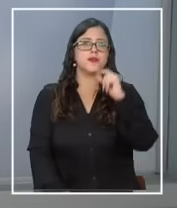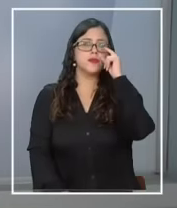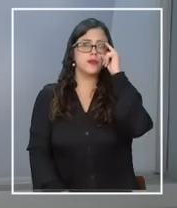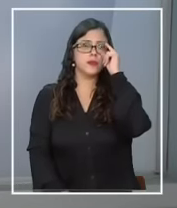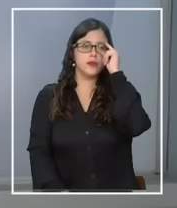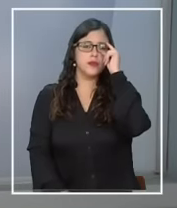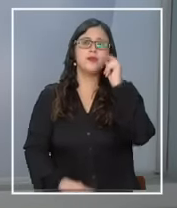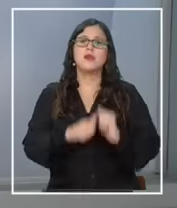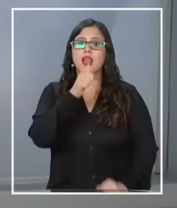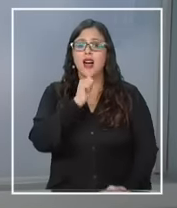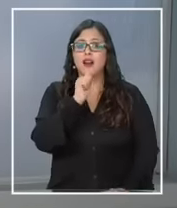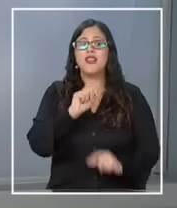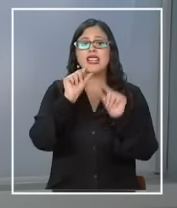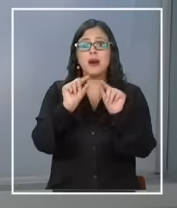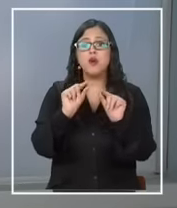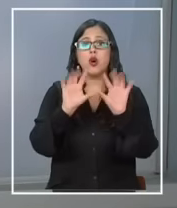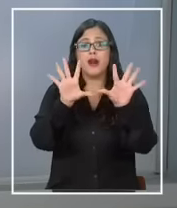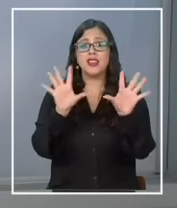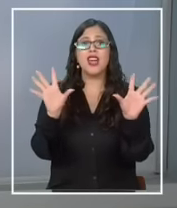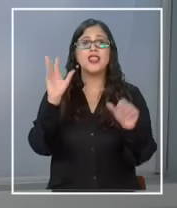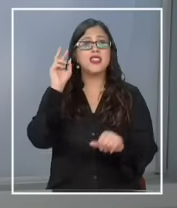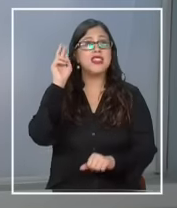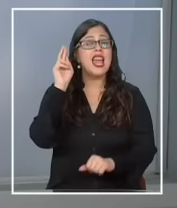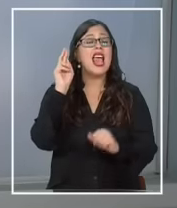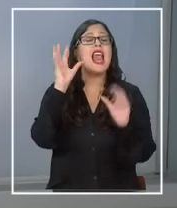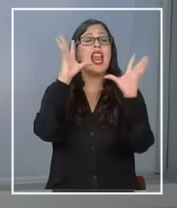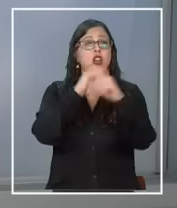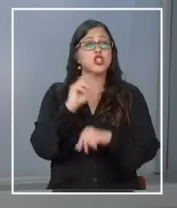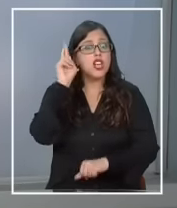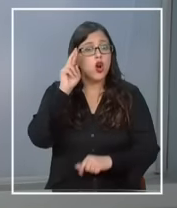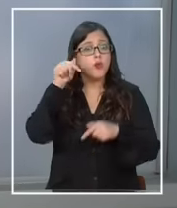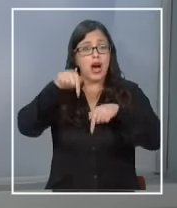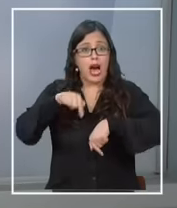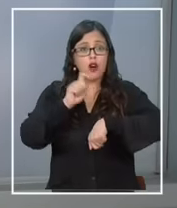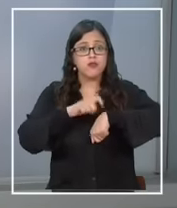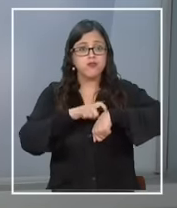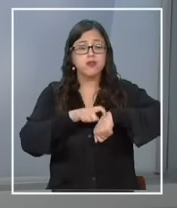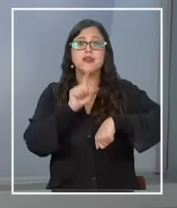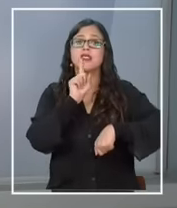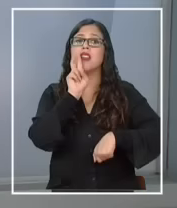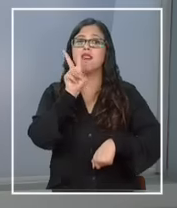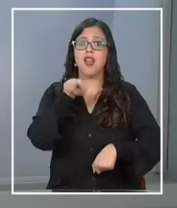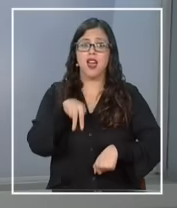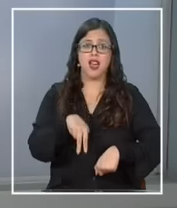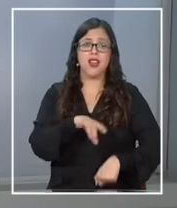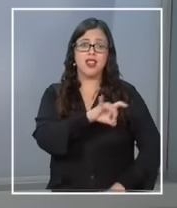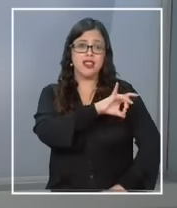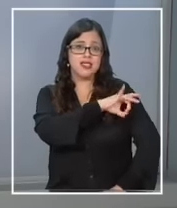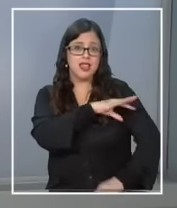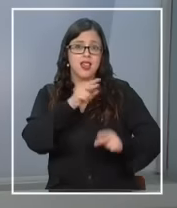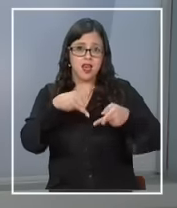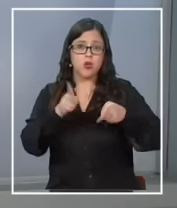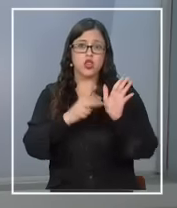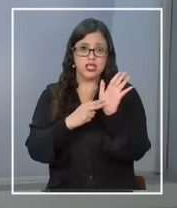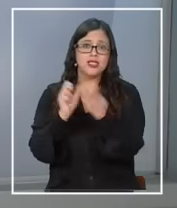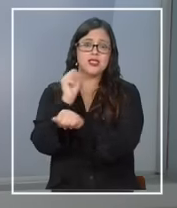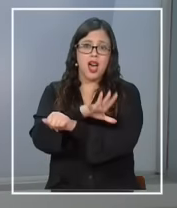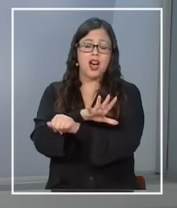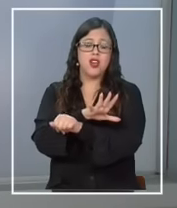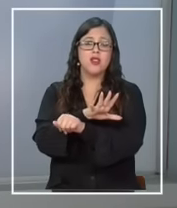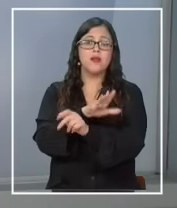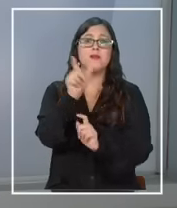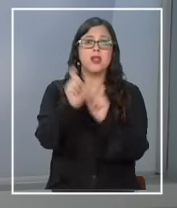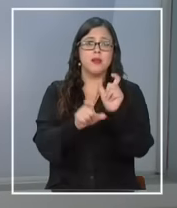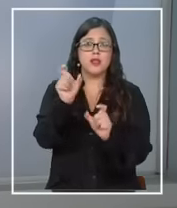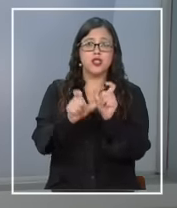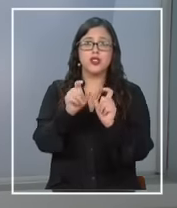faltan pocos minutos para las 10 de la noche les recordamos que a partir de esta hora Televisión Nacional de Chile está autorizada a transmitir